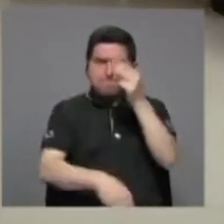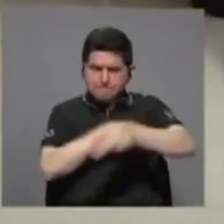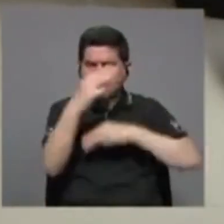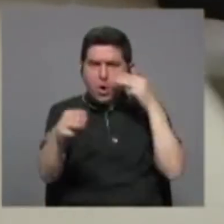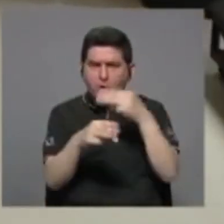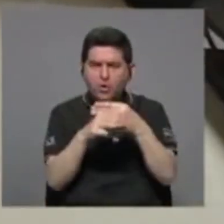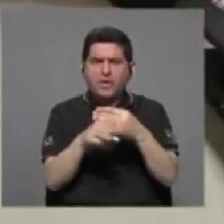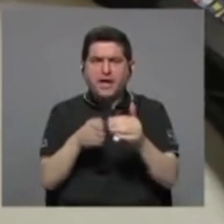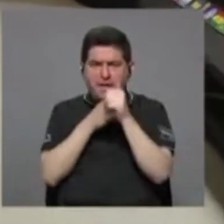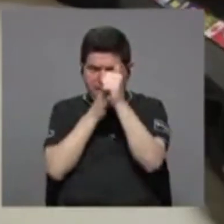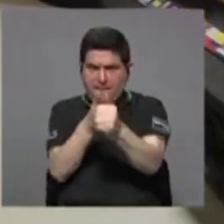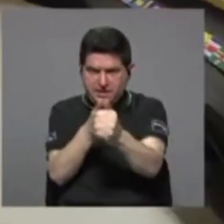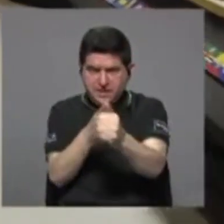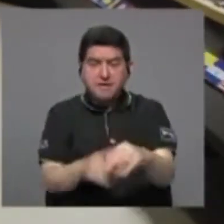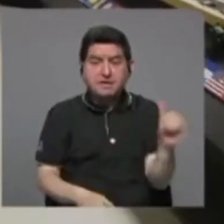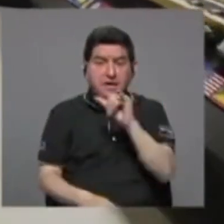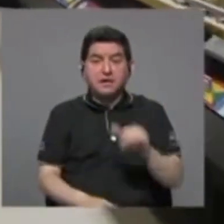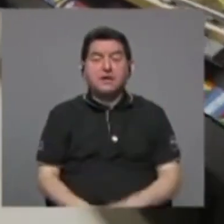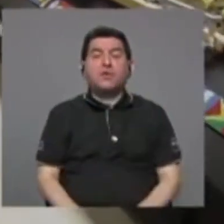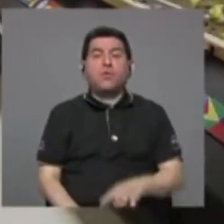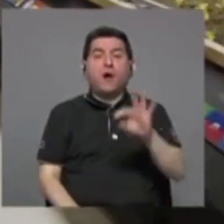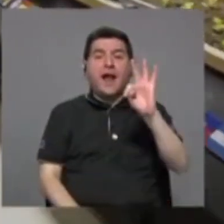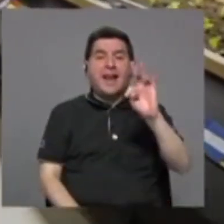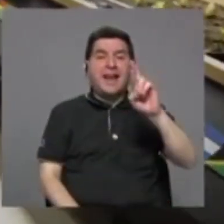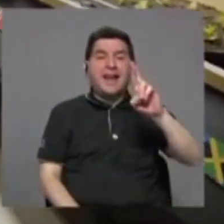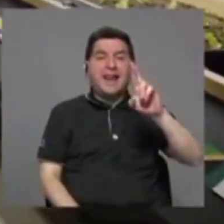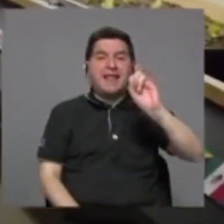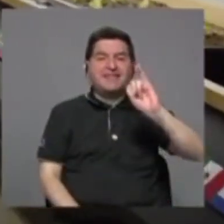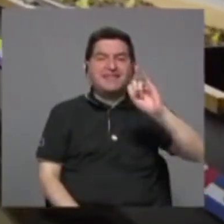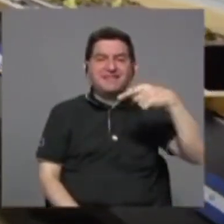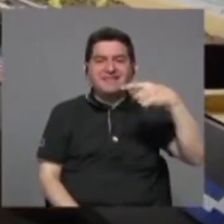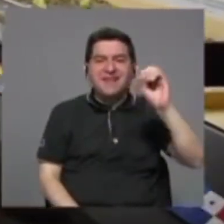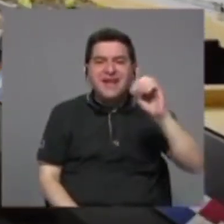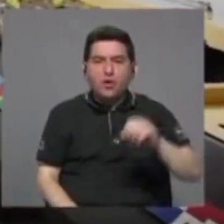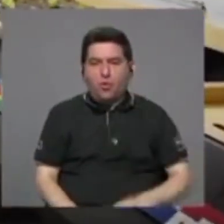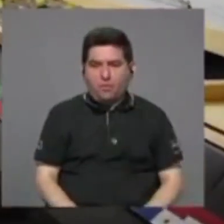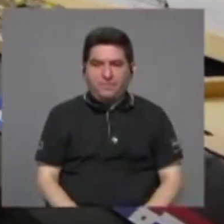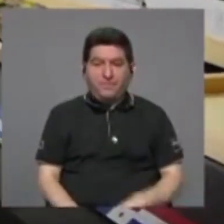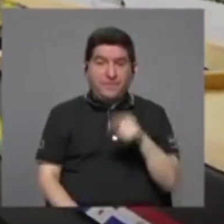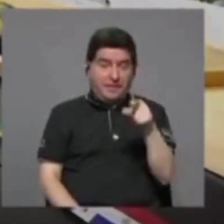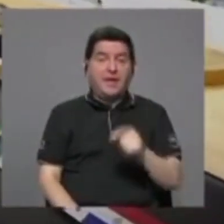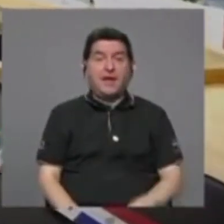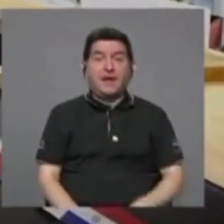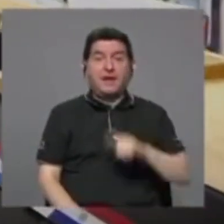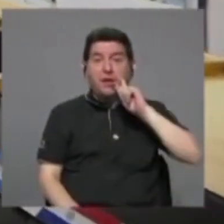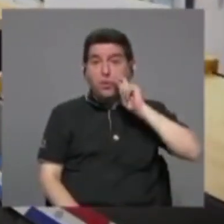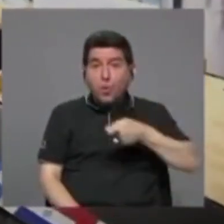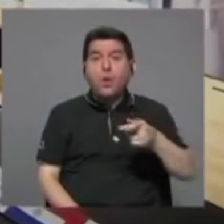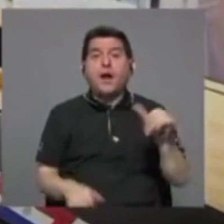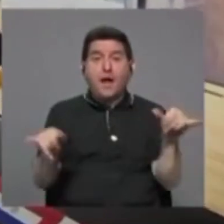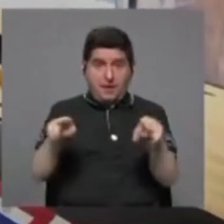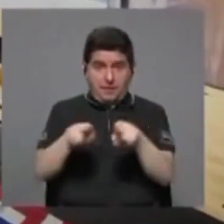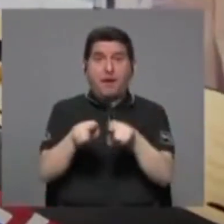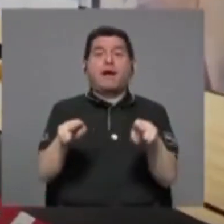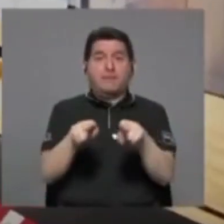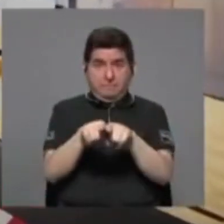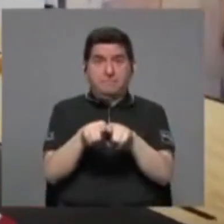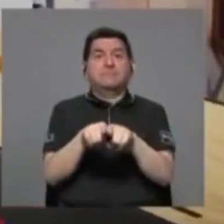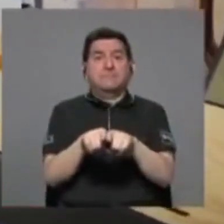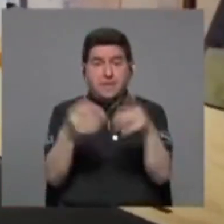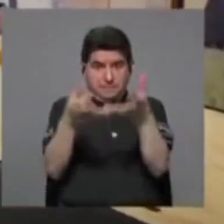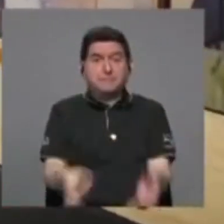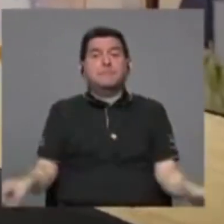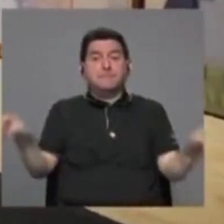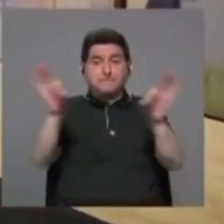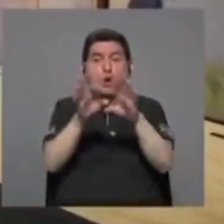también en el trigo, del cual Ucrania también es un gran